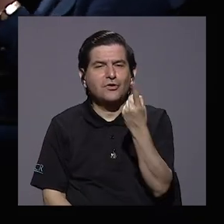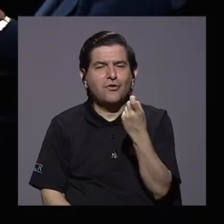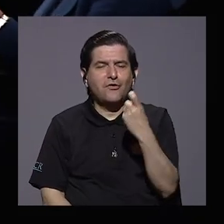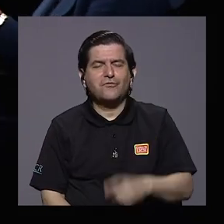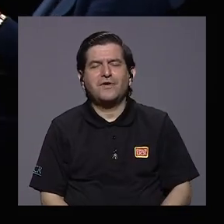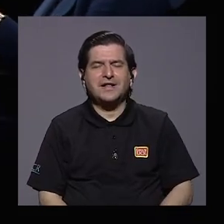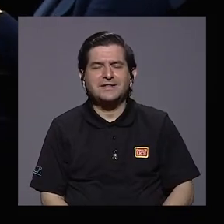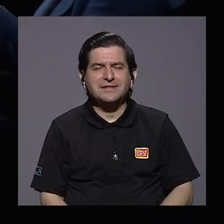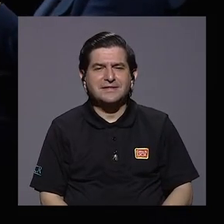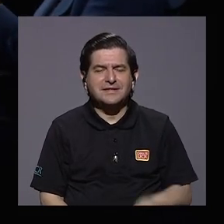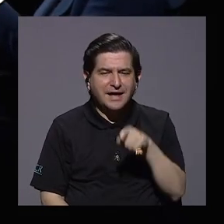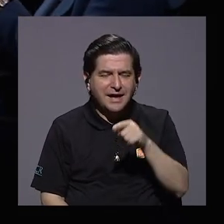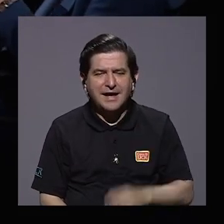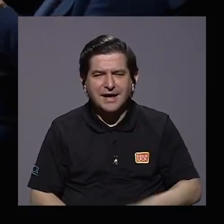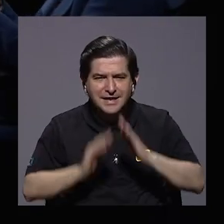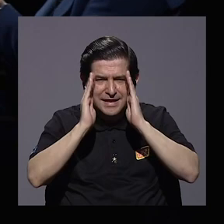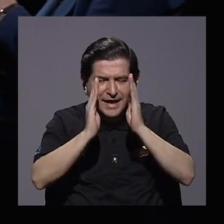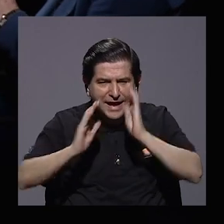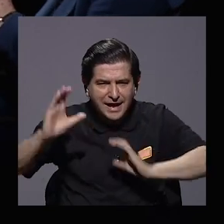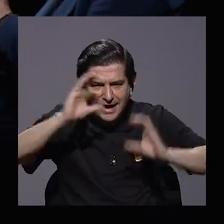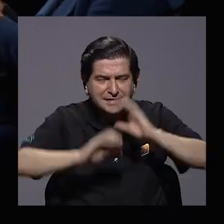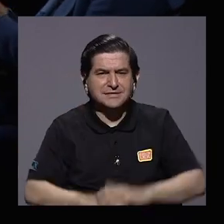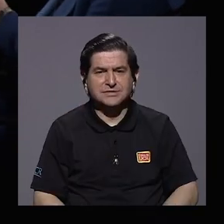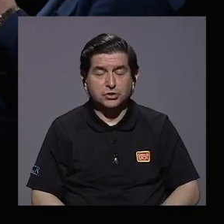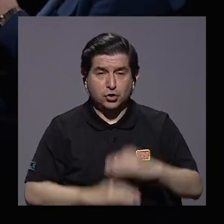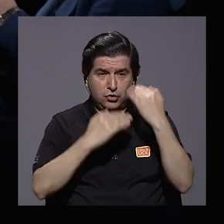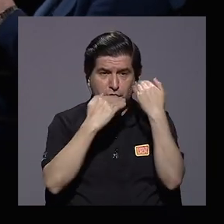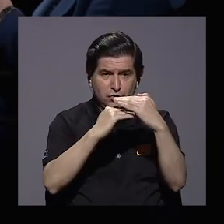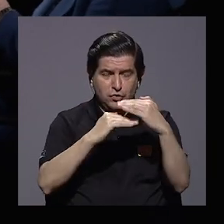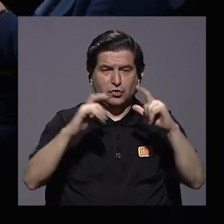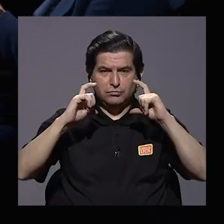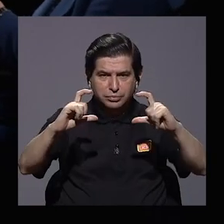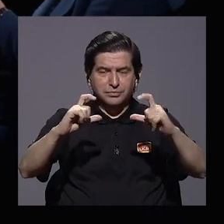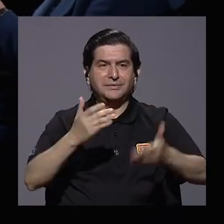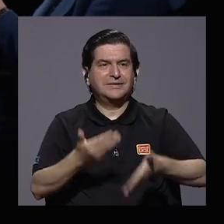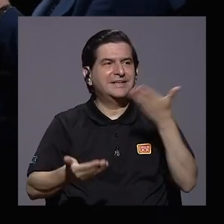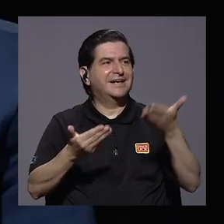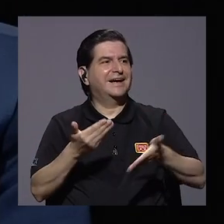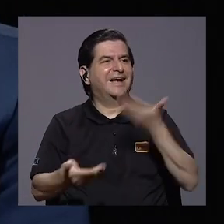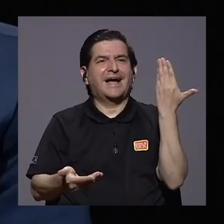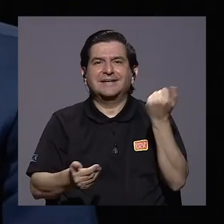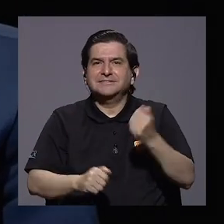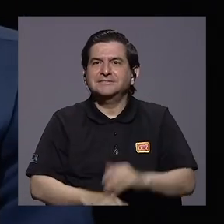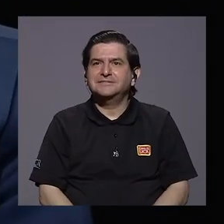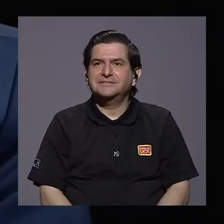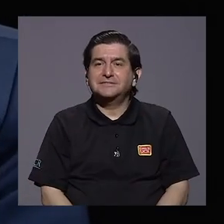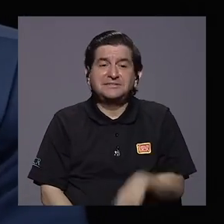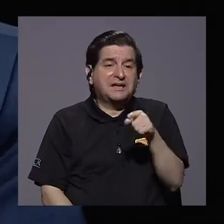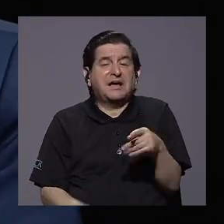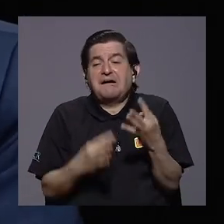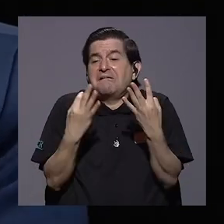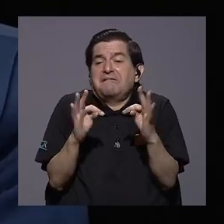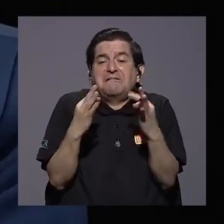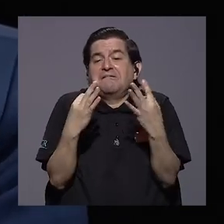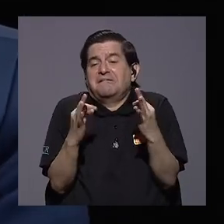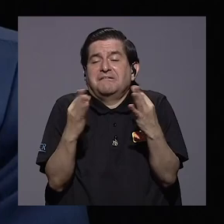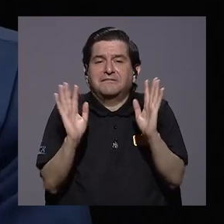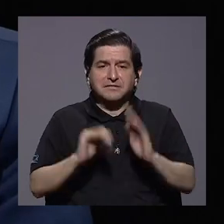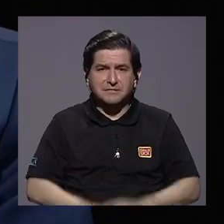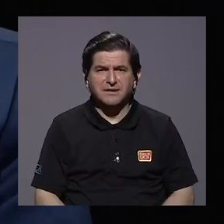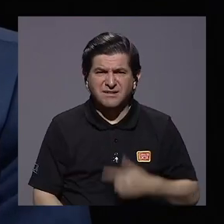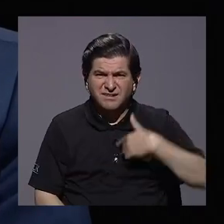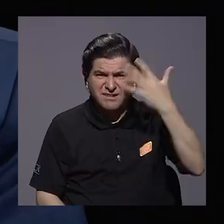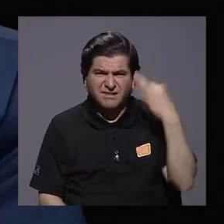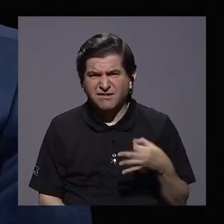rigor científico. Esto de la restricción se ha hecho casi como al tanteo. Y realmente creo